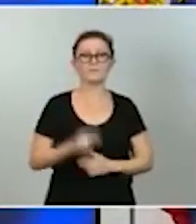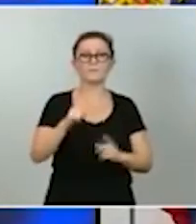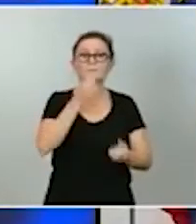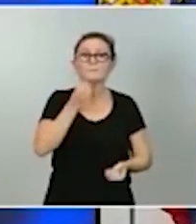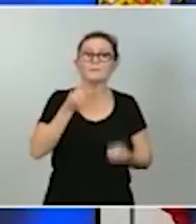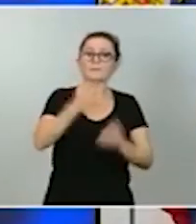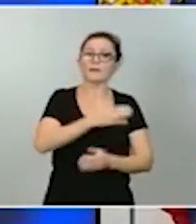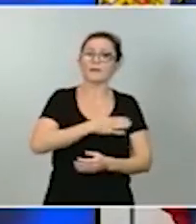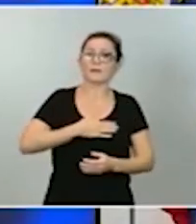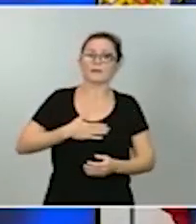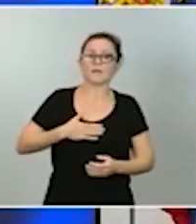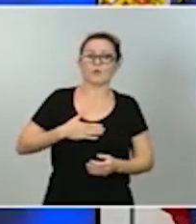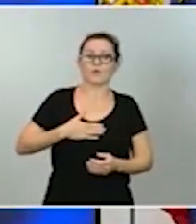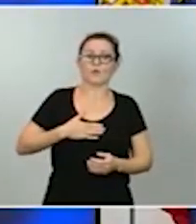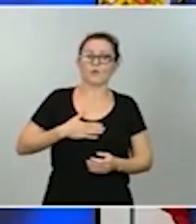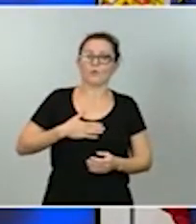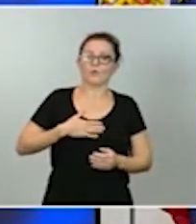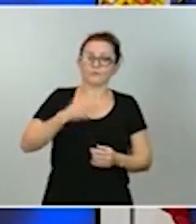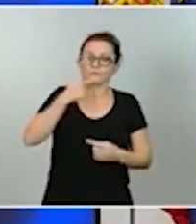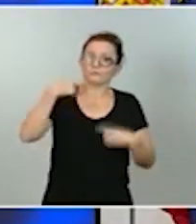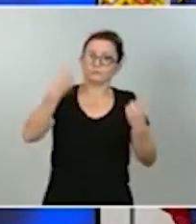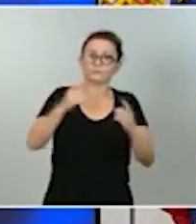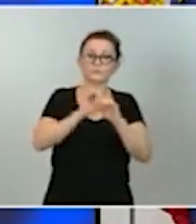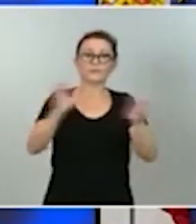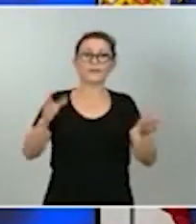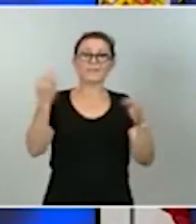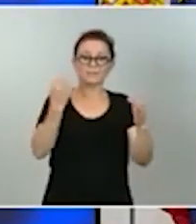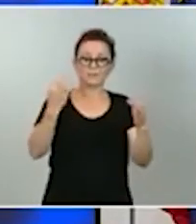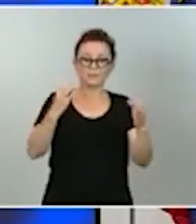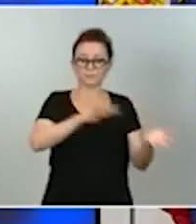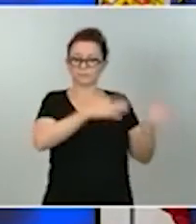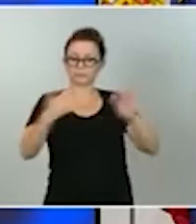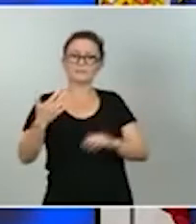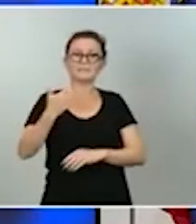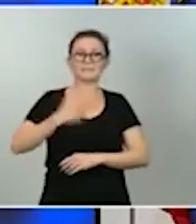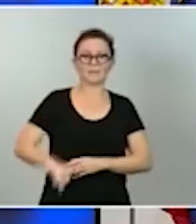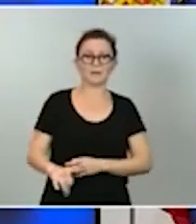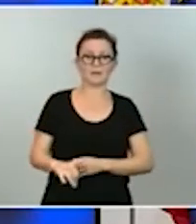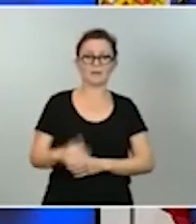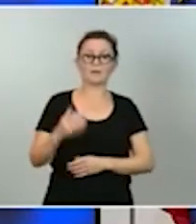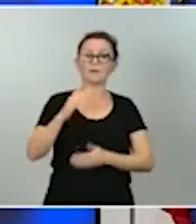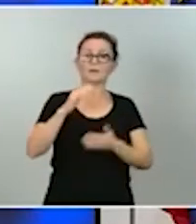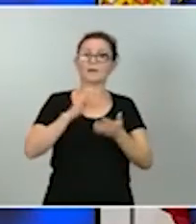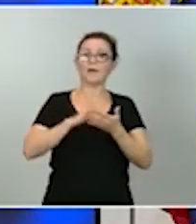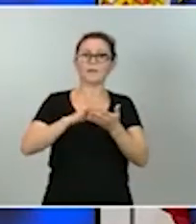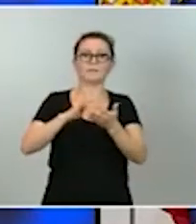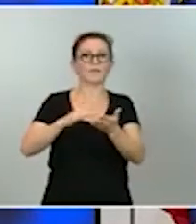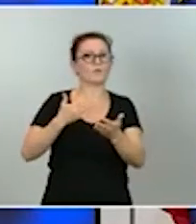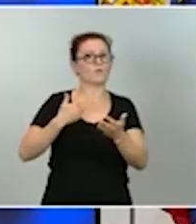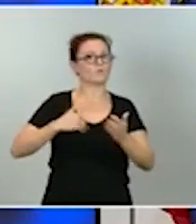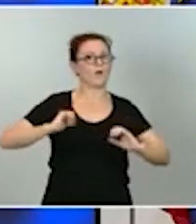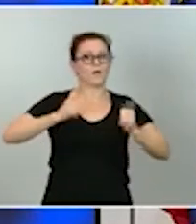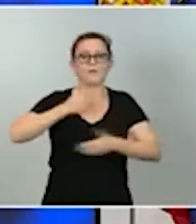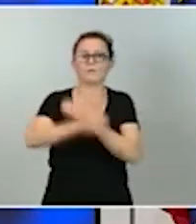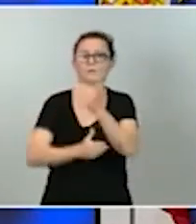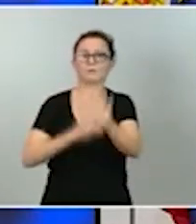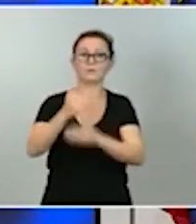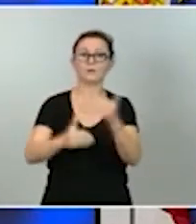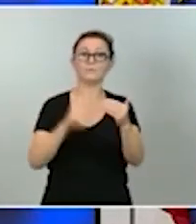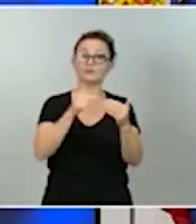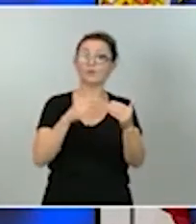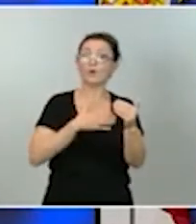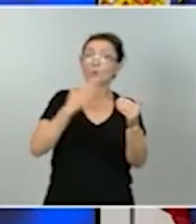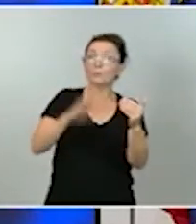trasladarles. Tenemos que ponerlo en marcha cuanto antes, acelerar en consecuencia el calendario, y eso solamente es posible inyectando estos